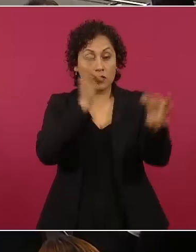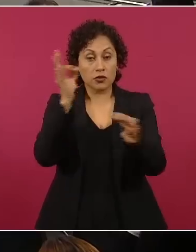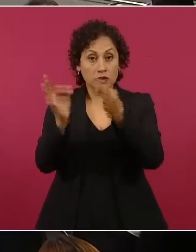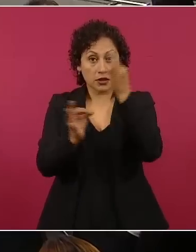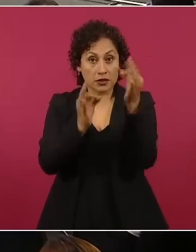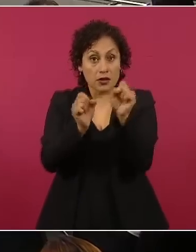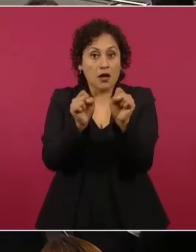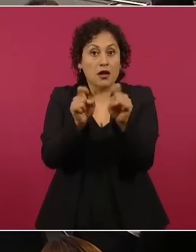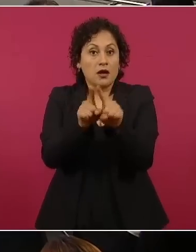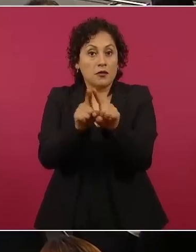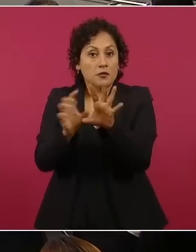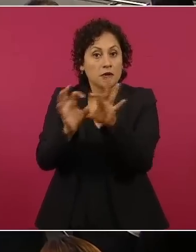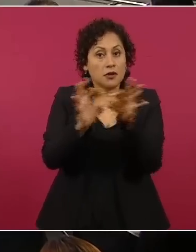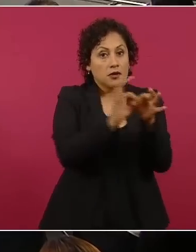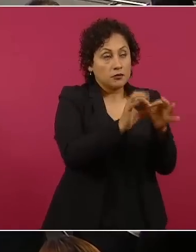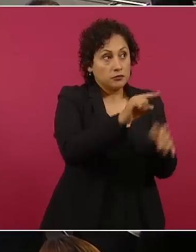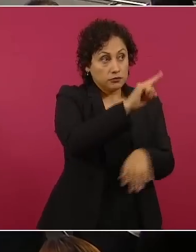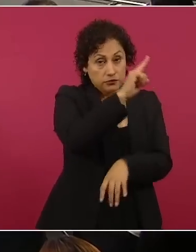Estado.